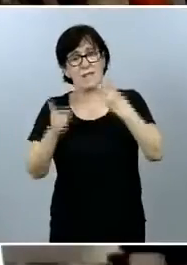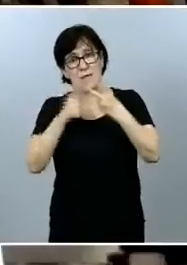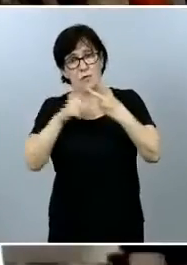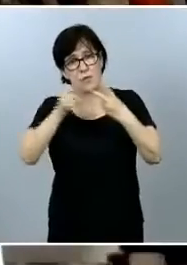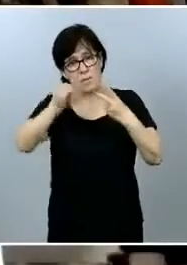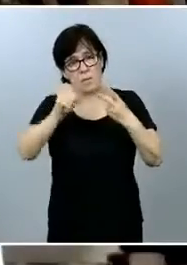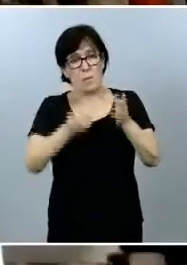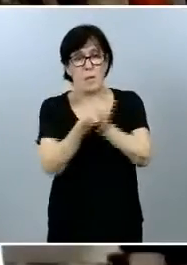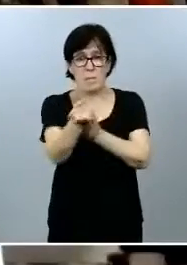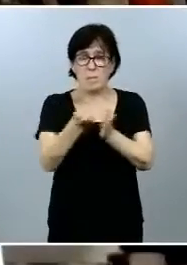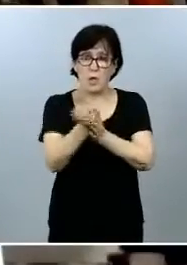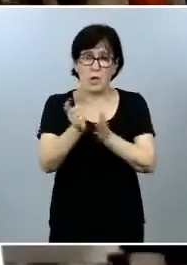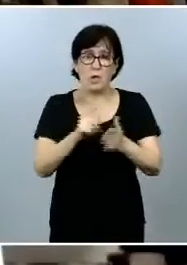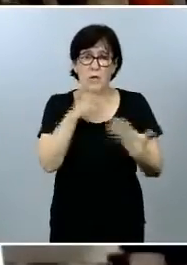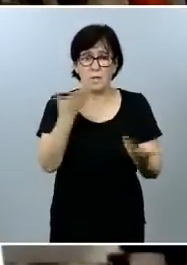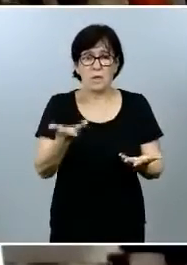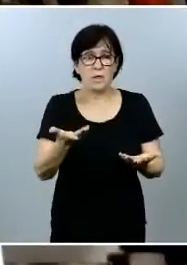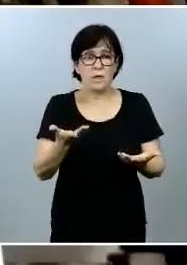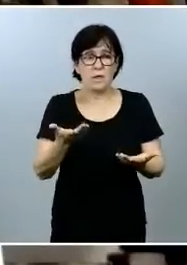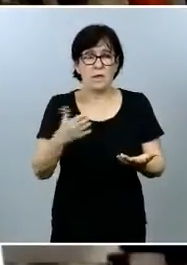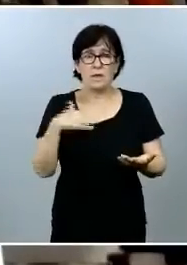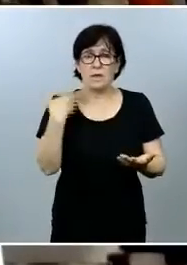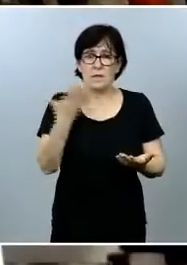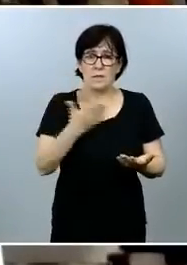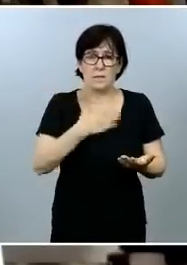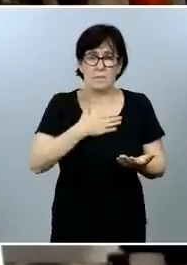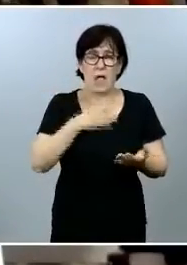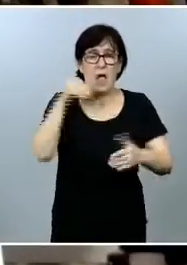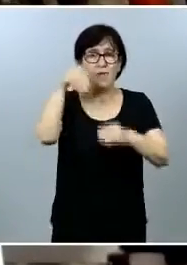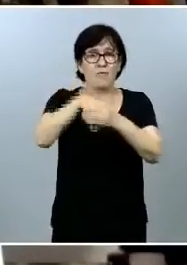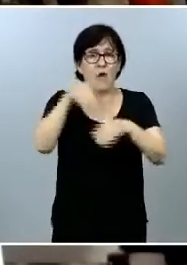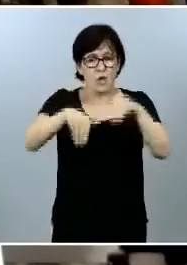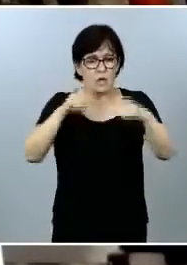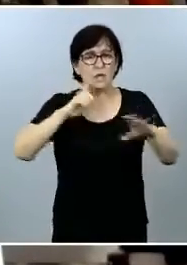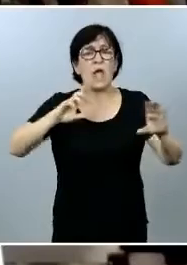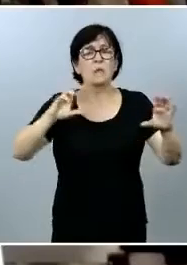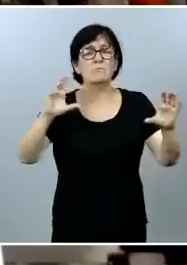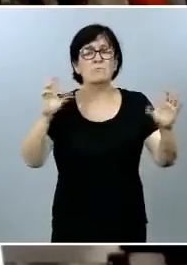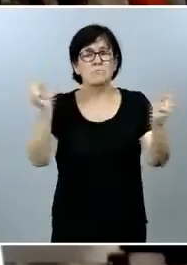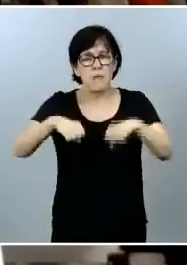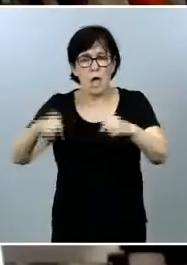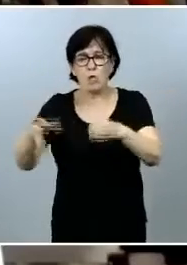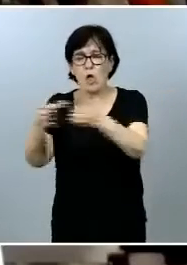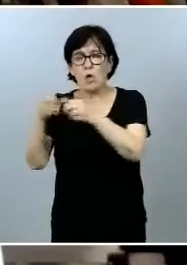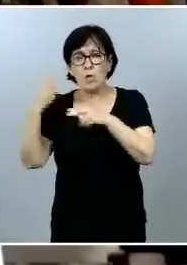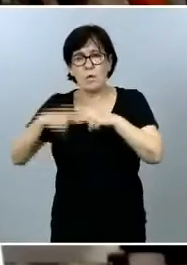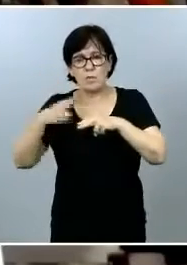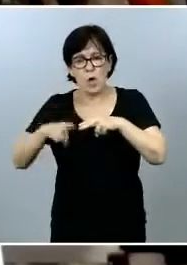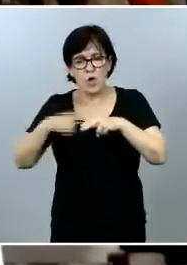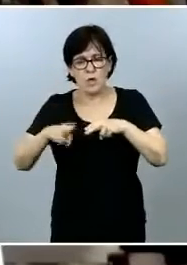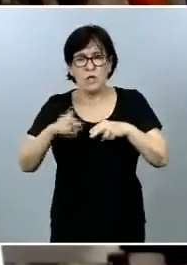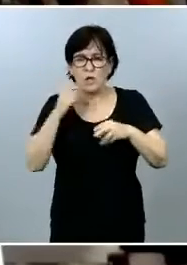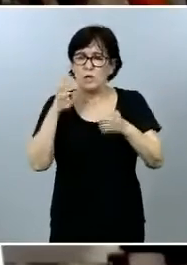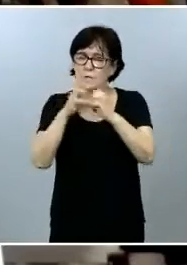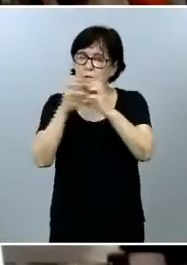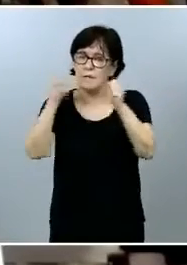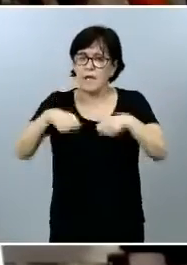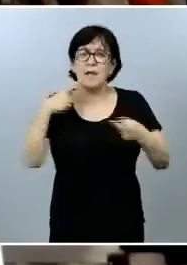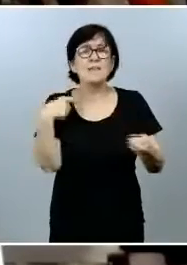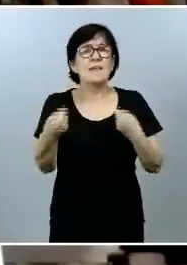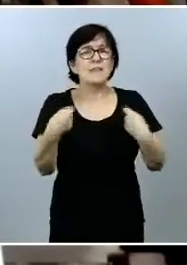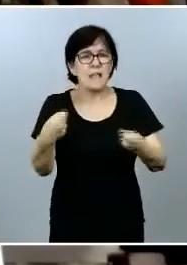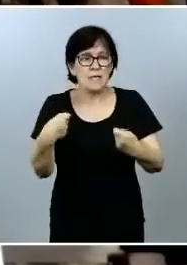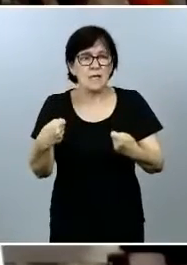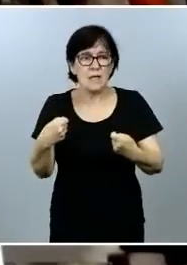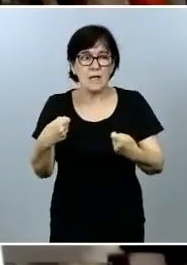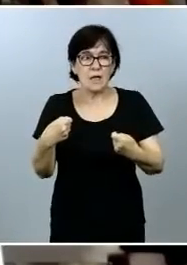portavoz tiene que ver con la votación de mañana ya han cerrado acuerdos con varios partidos quería saber si están se han negociado o están negociando para